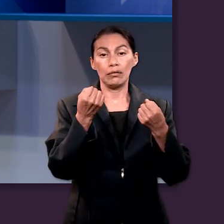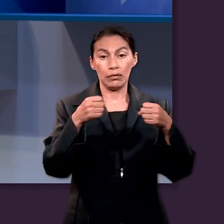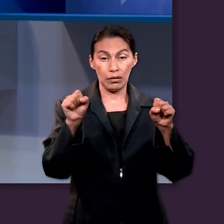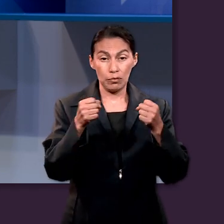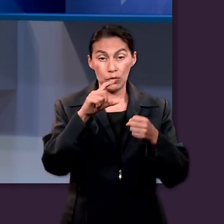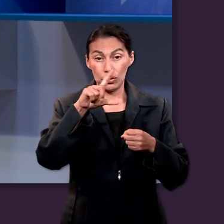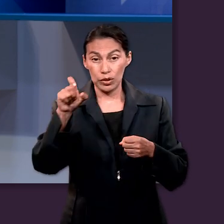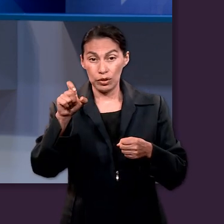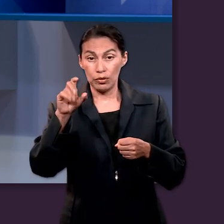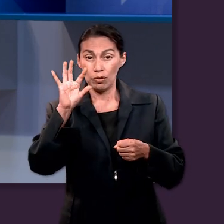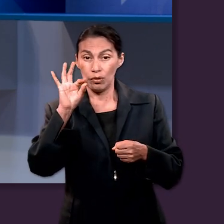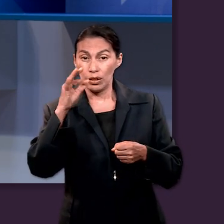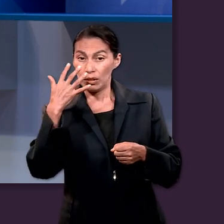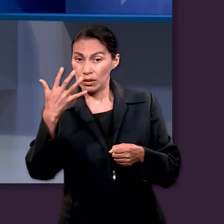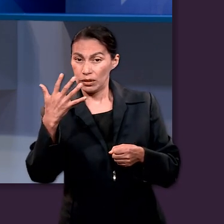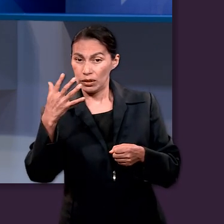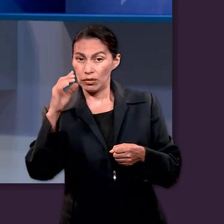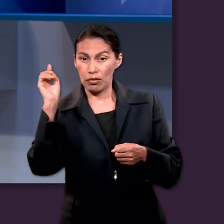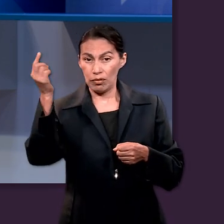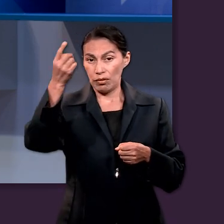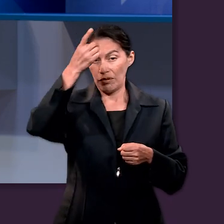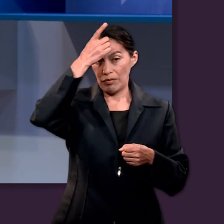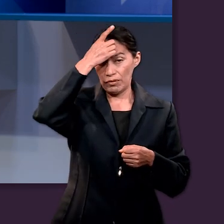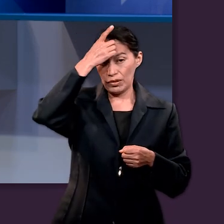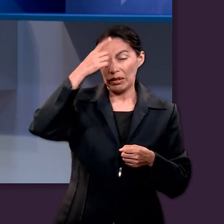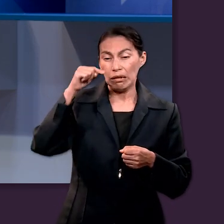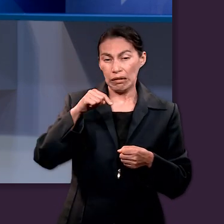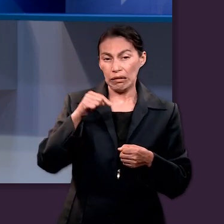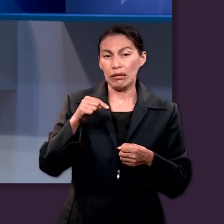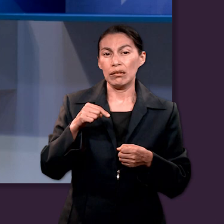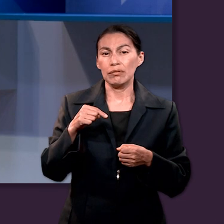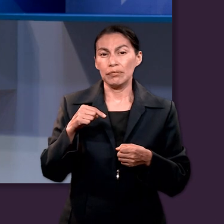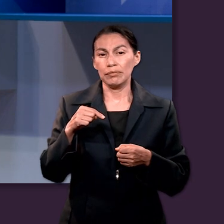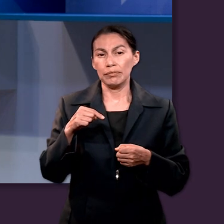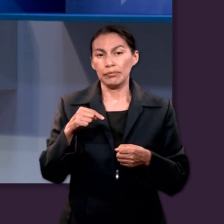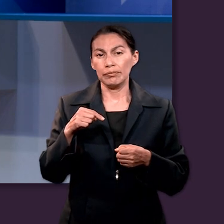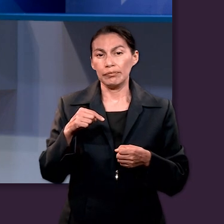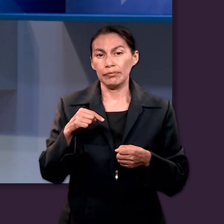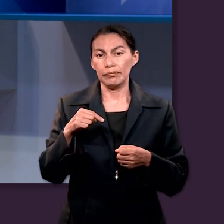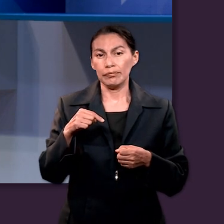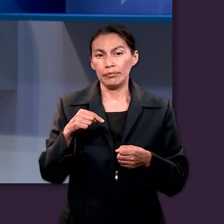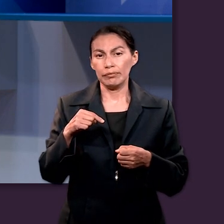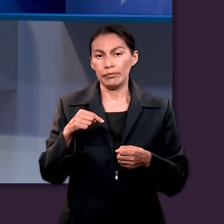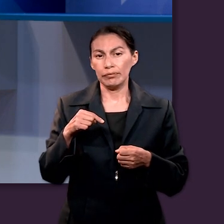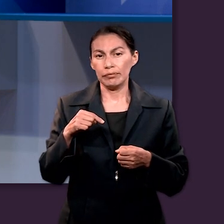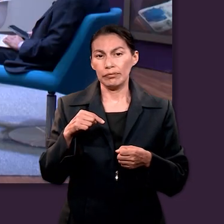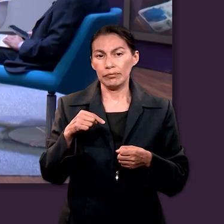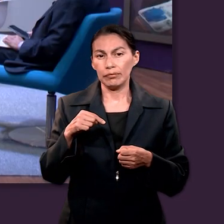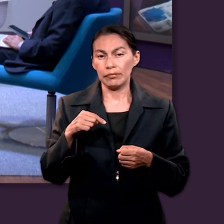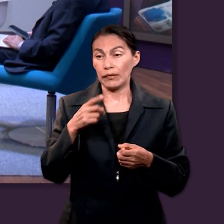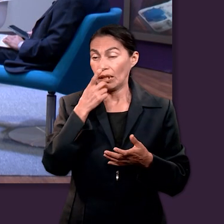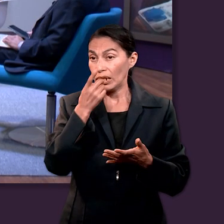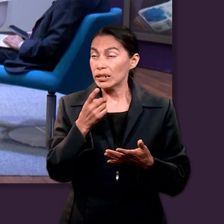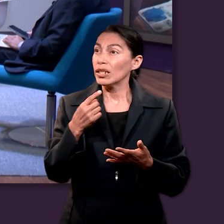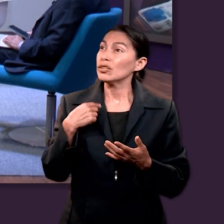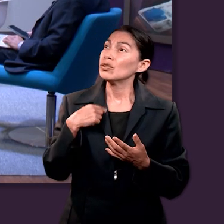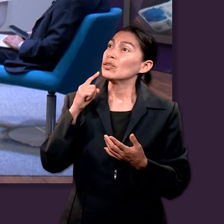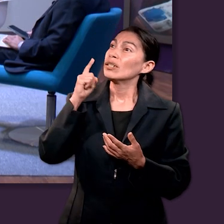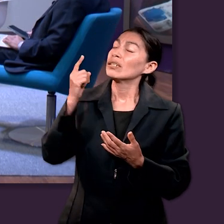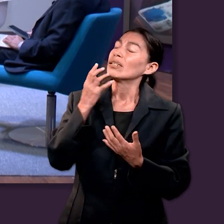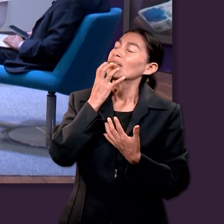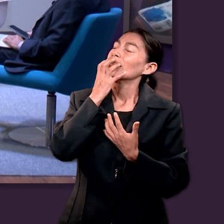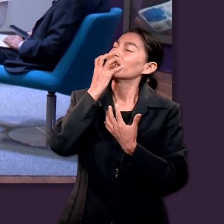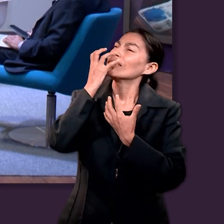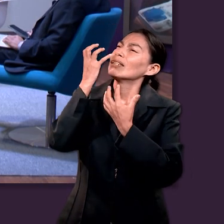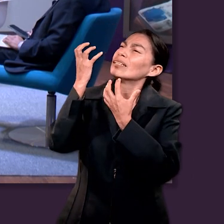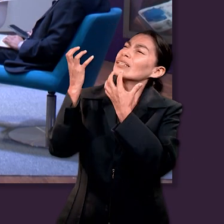incluso. Y en el 145 es un Salmo de alabanza de David muy característico en donde se utilizan expresiones tales como